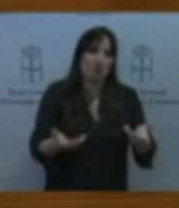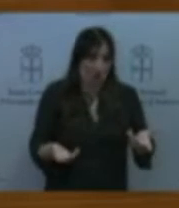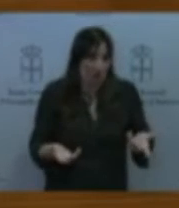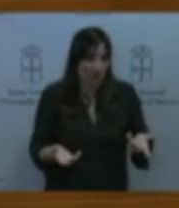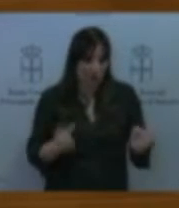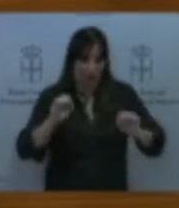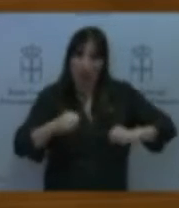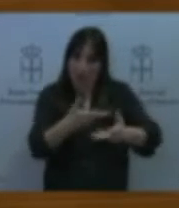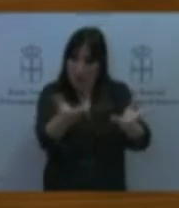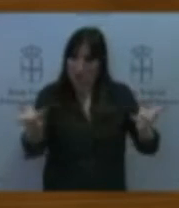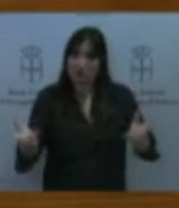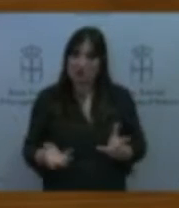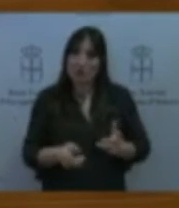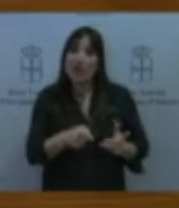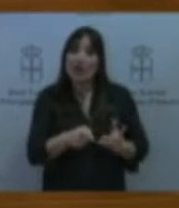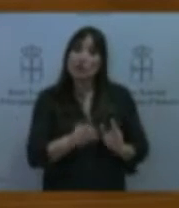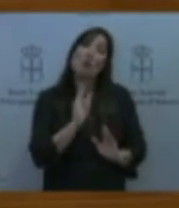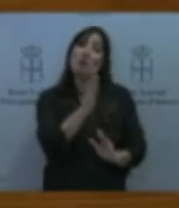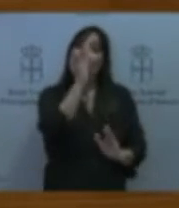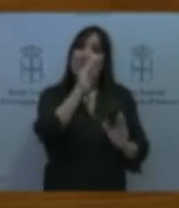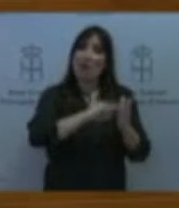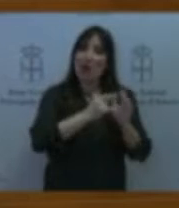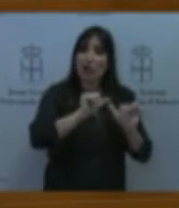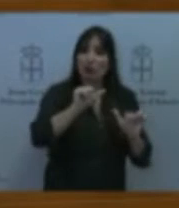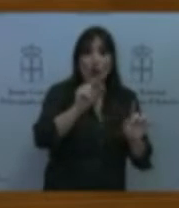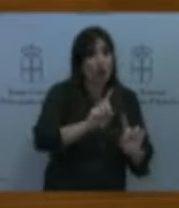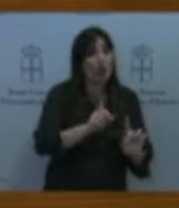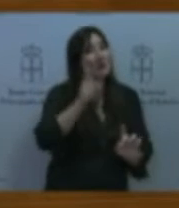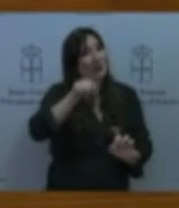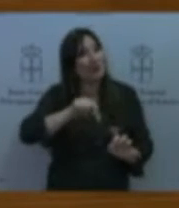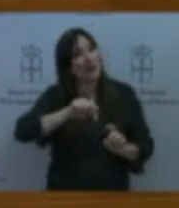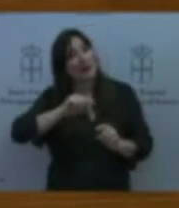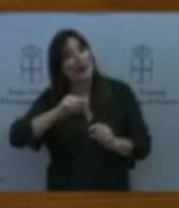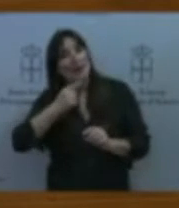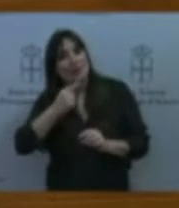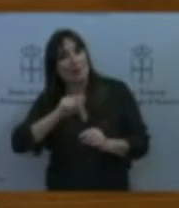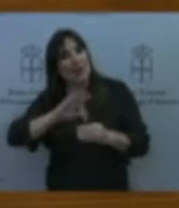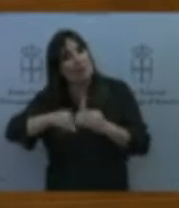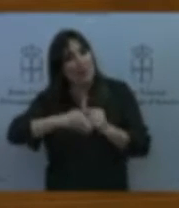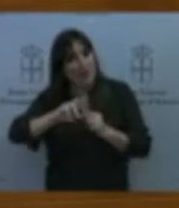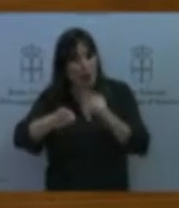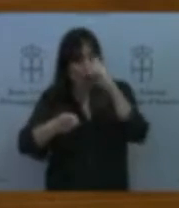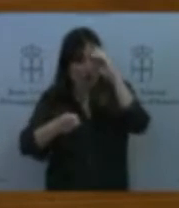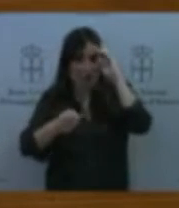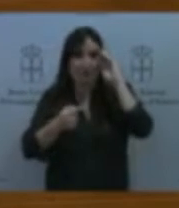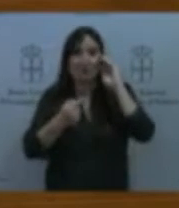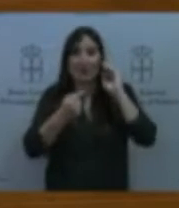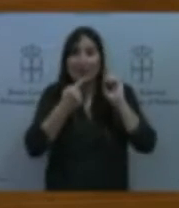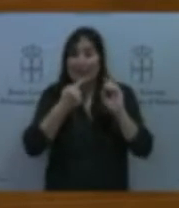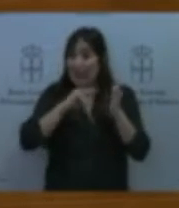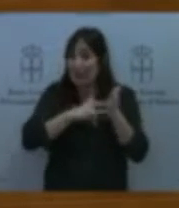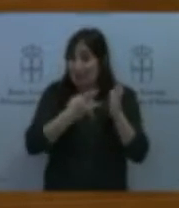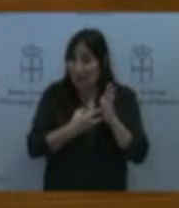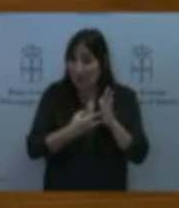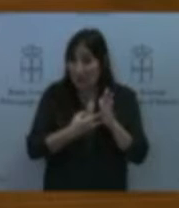Gijón pero es que se dijo otra cosa se dijo que los planes fue al artículo 13 y